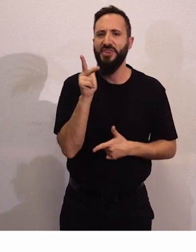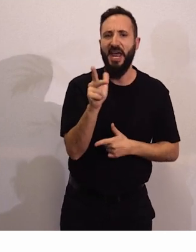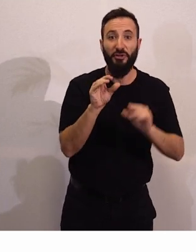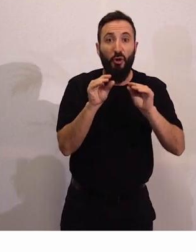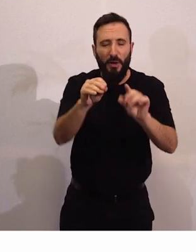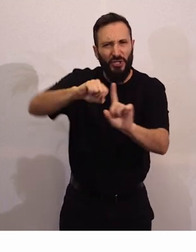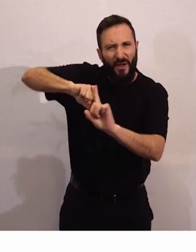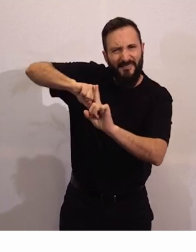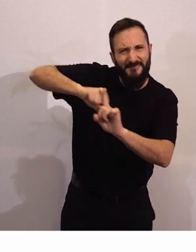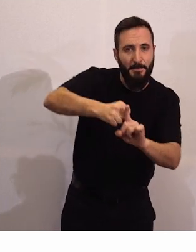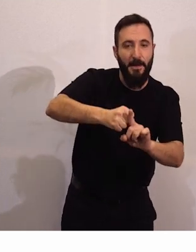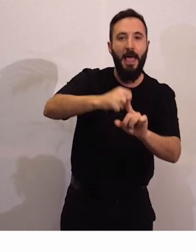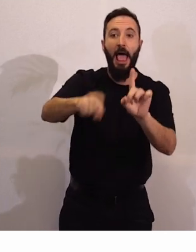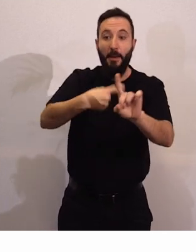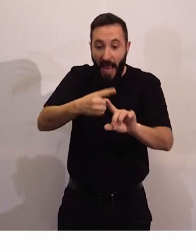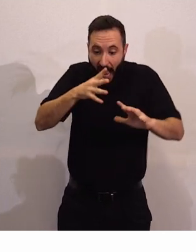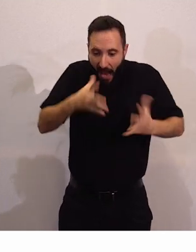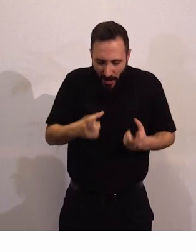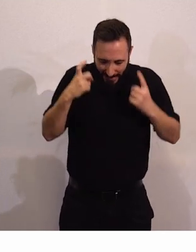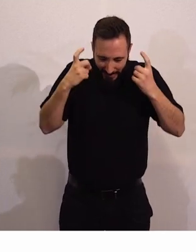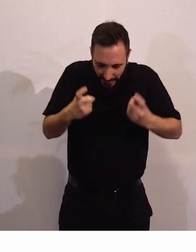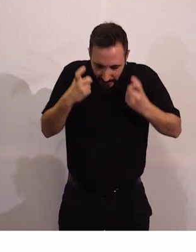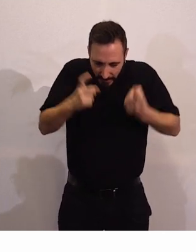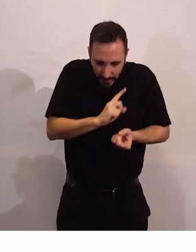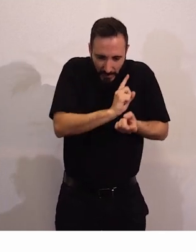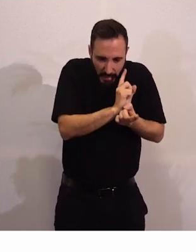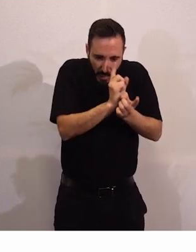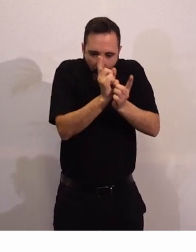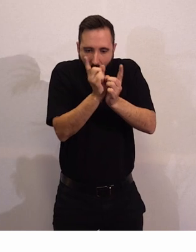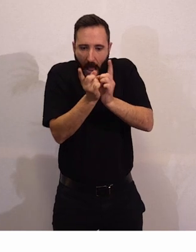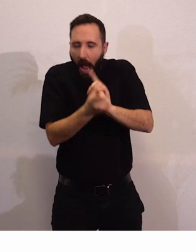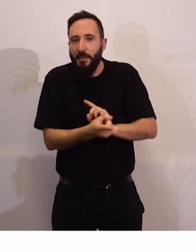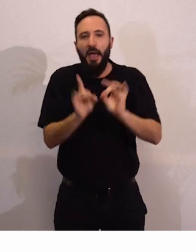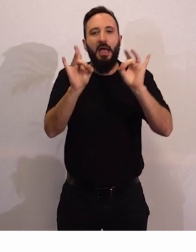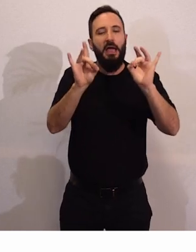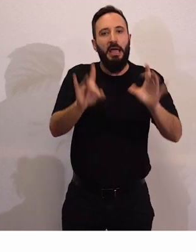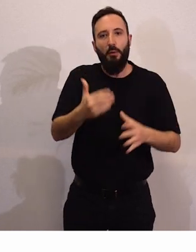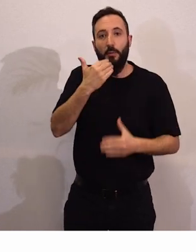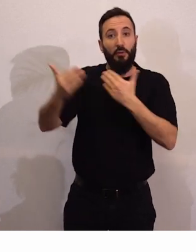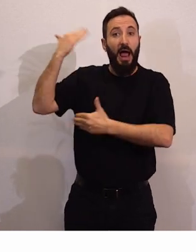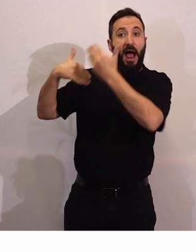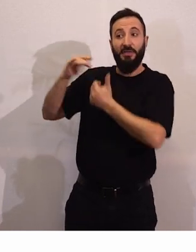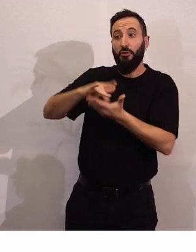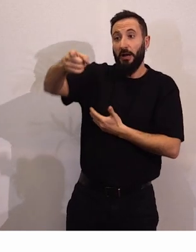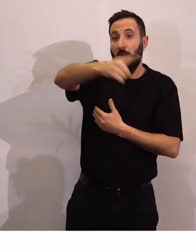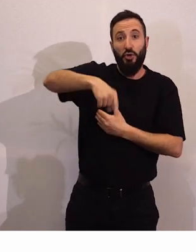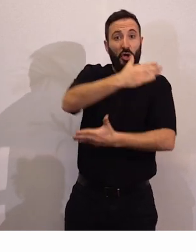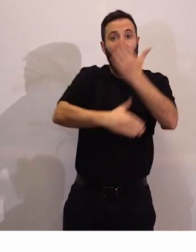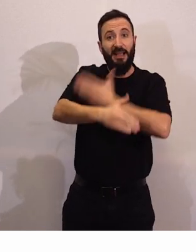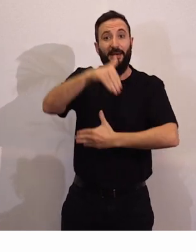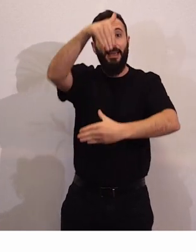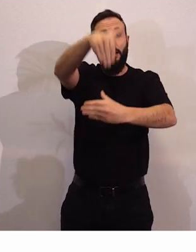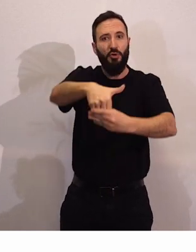y que estamos tratando de cambiar, como aquellas que no permitían que votarais, como